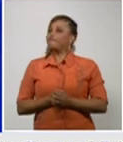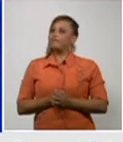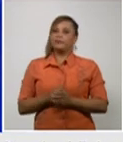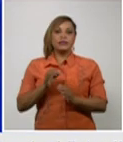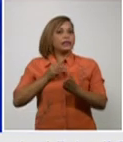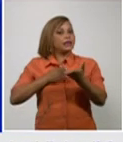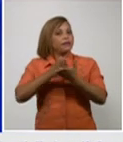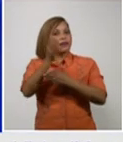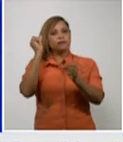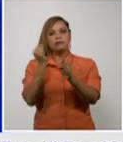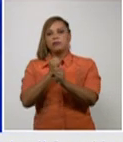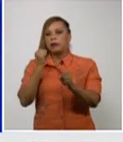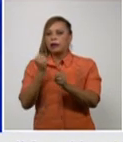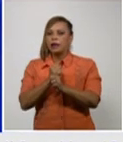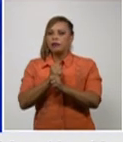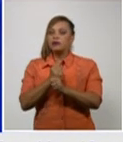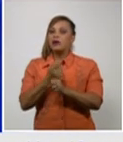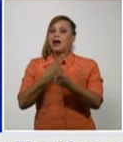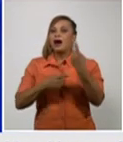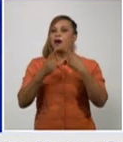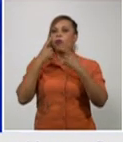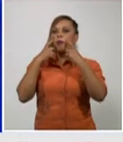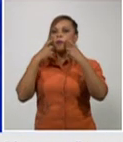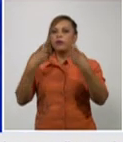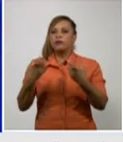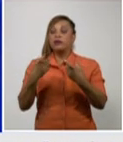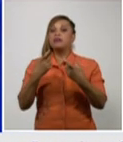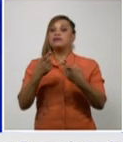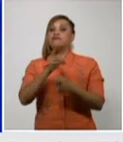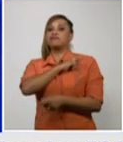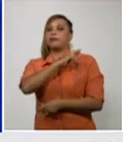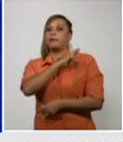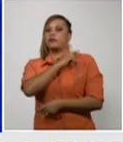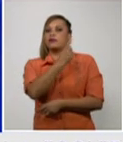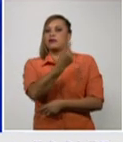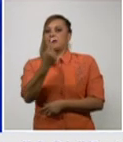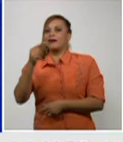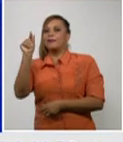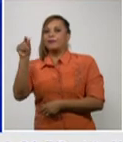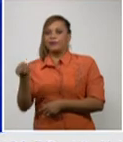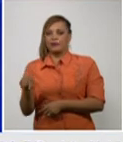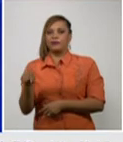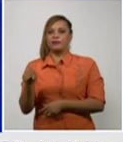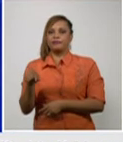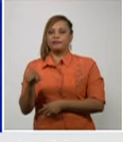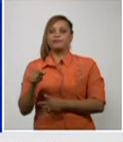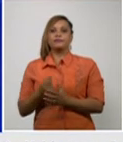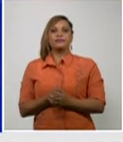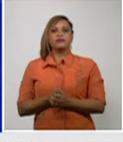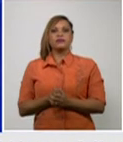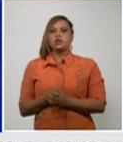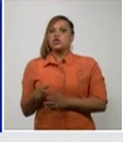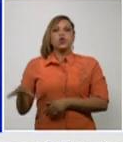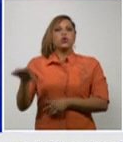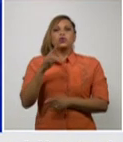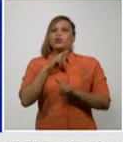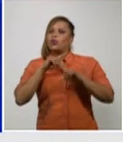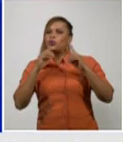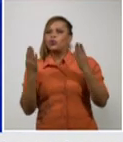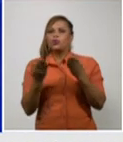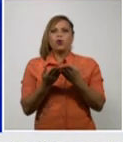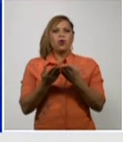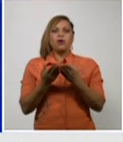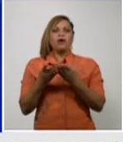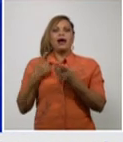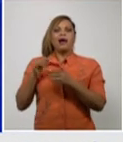es importante que la responsabilidad no todos se lo podemos dejar a lo que hagan